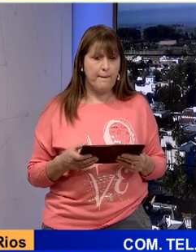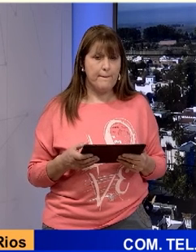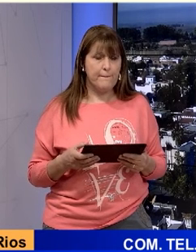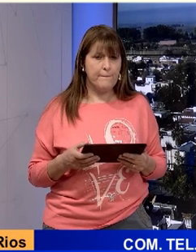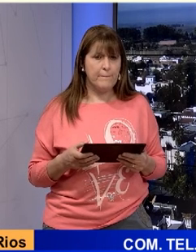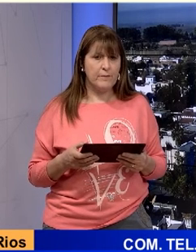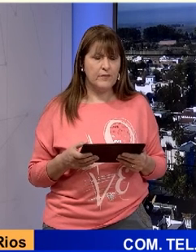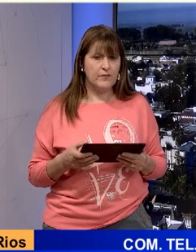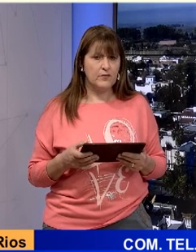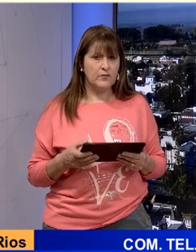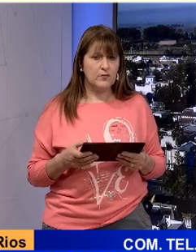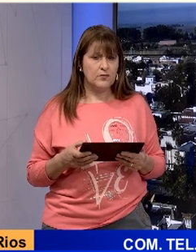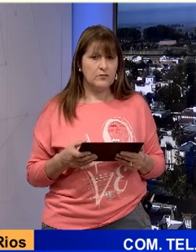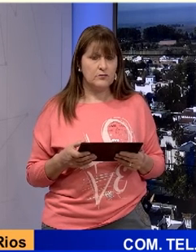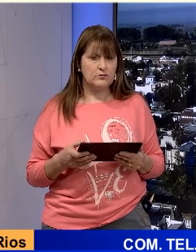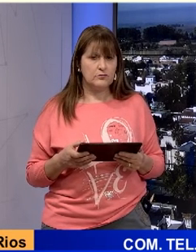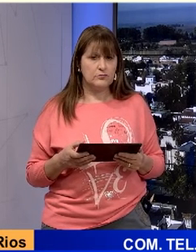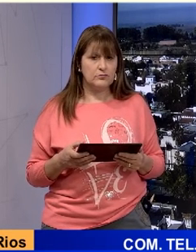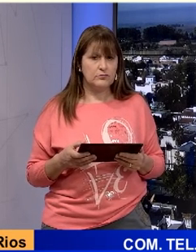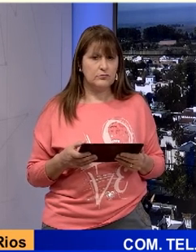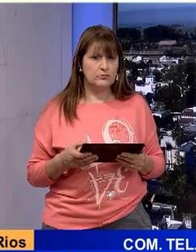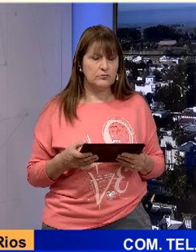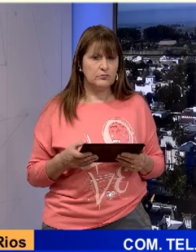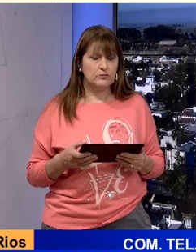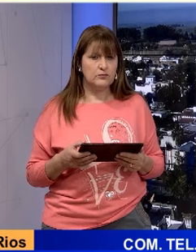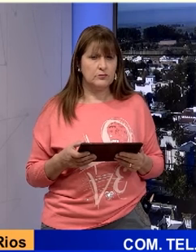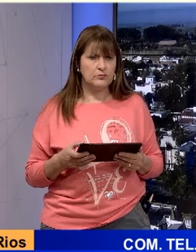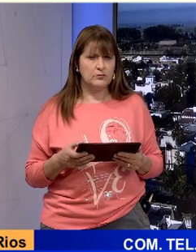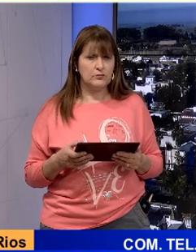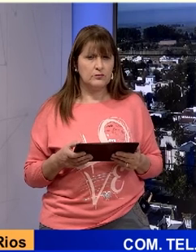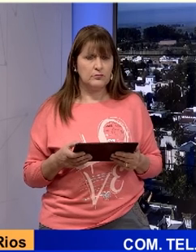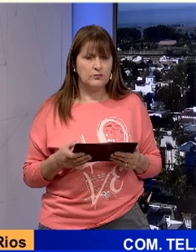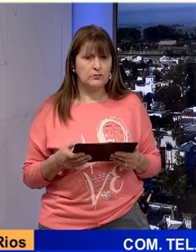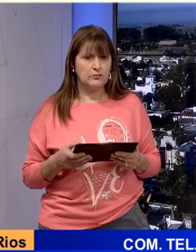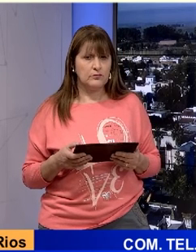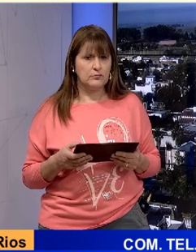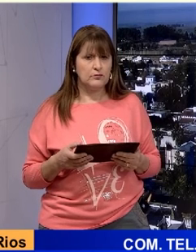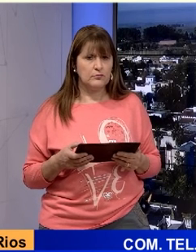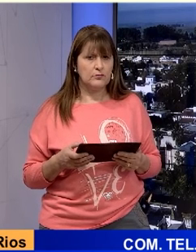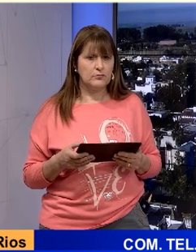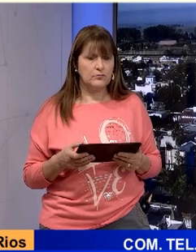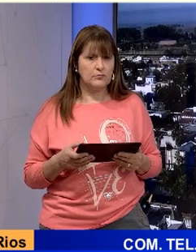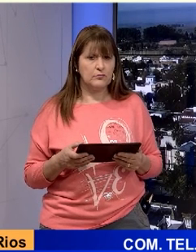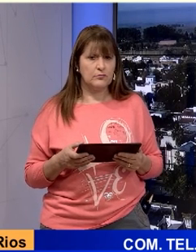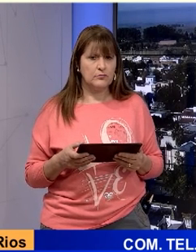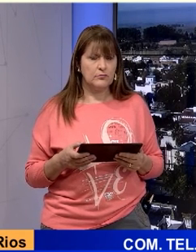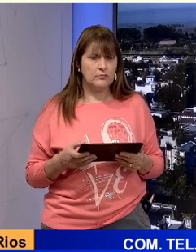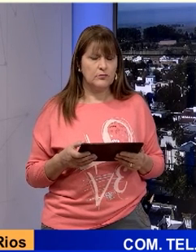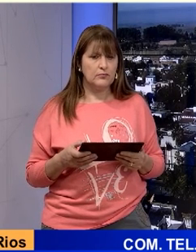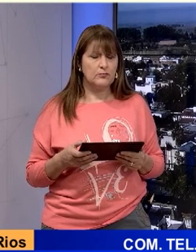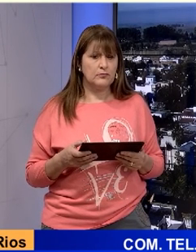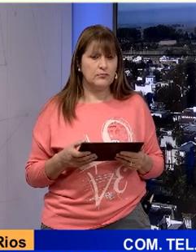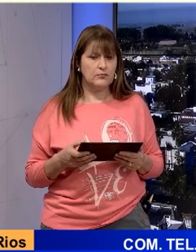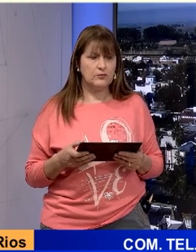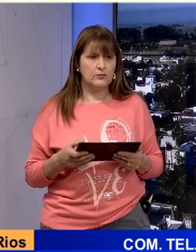a través de lo que se han sentido en el estado de municipalidad correspondiente, y la municipalidad